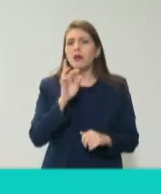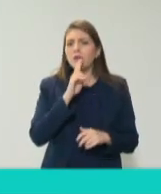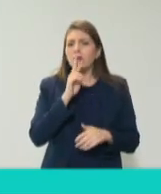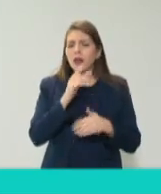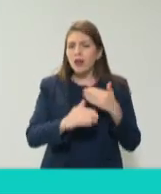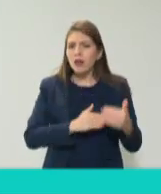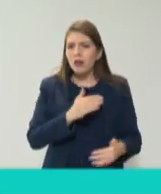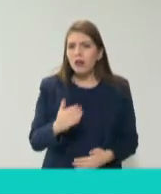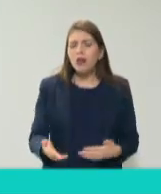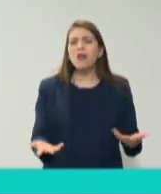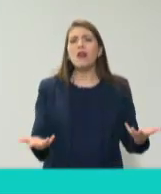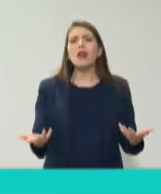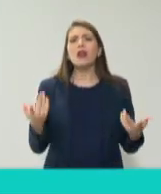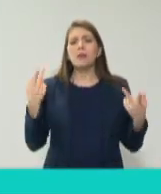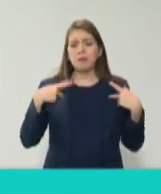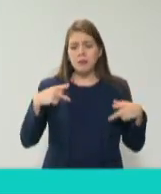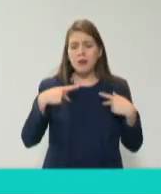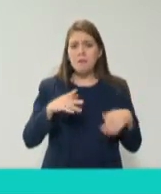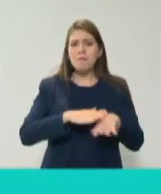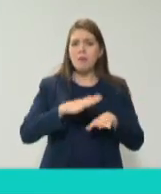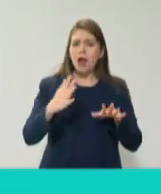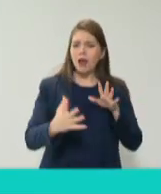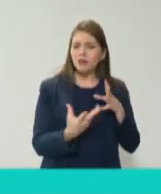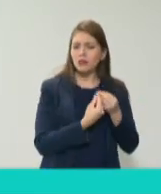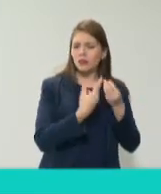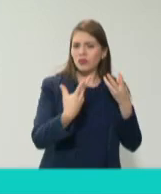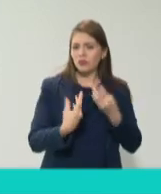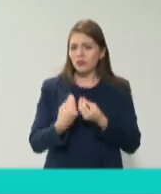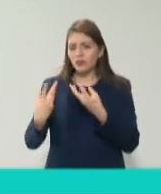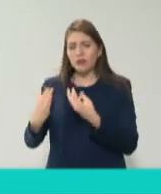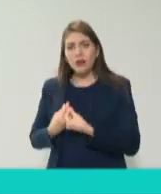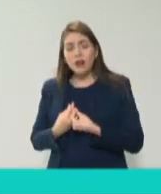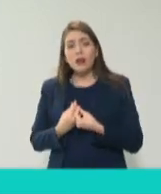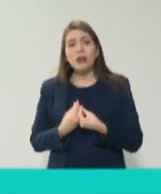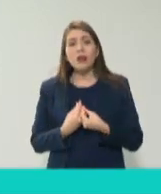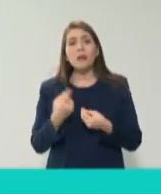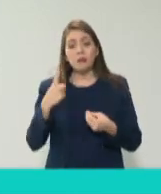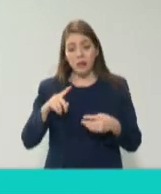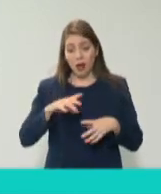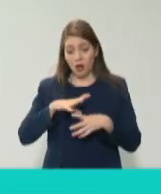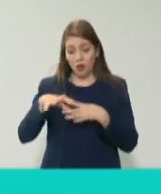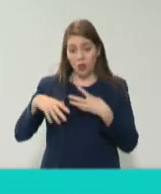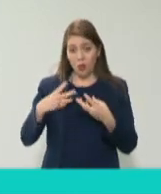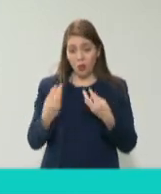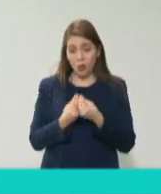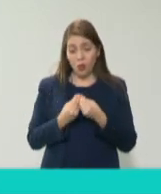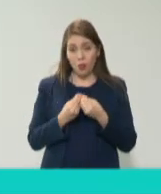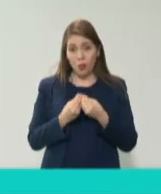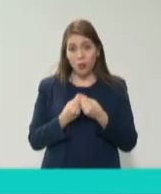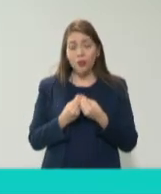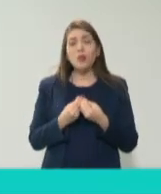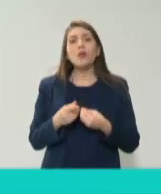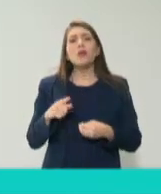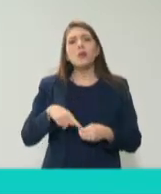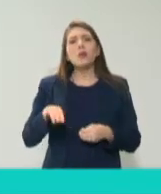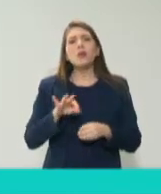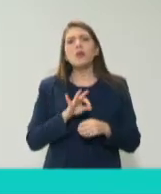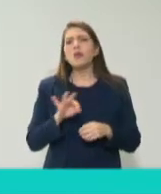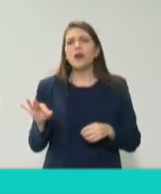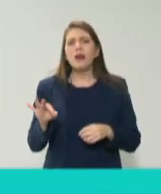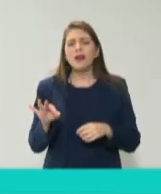involucramos a más personas para que entre todos pues eventualmente le demos la vuelta